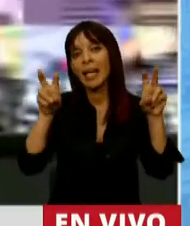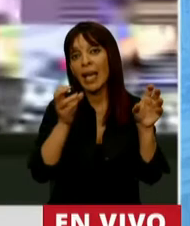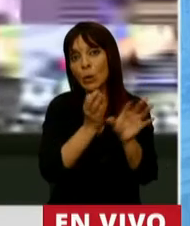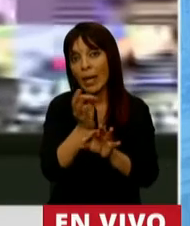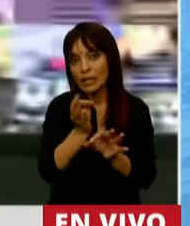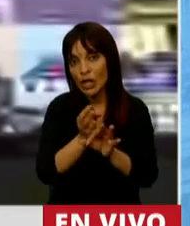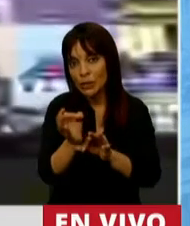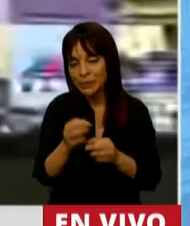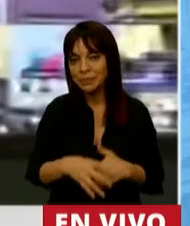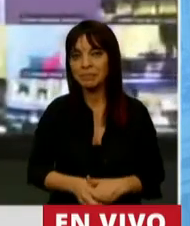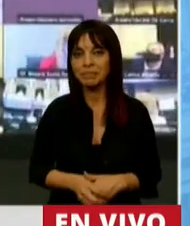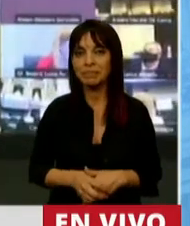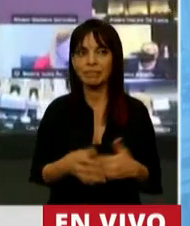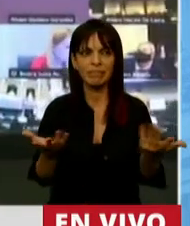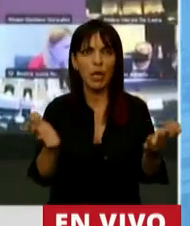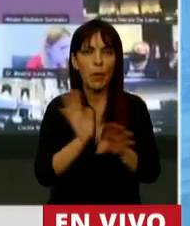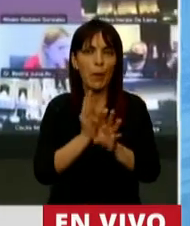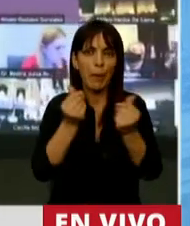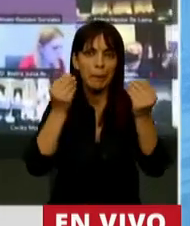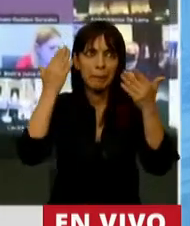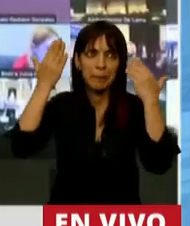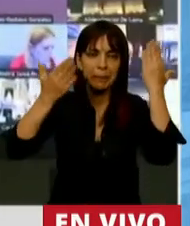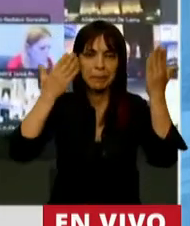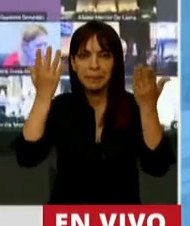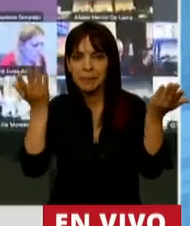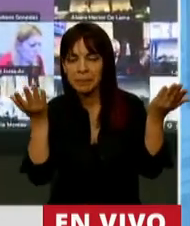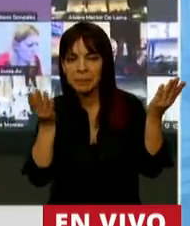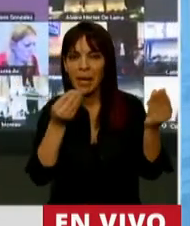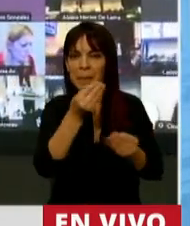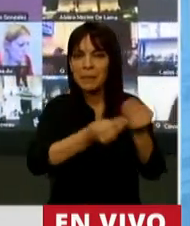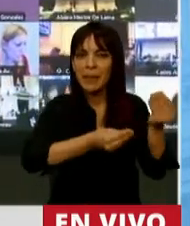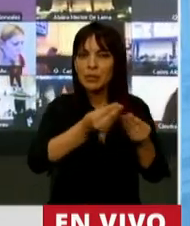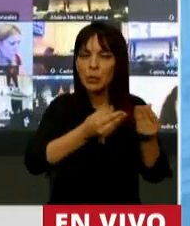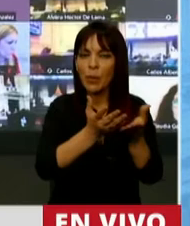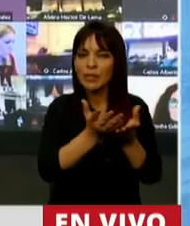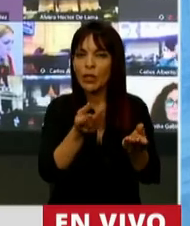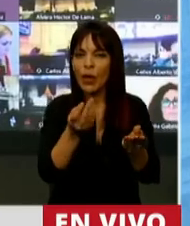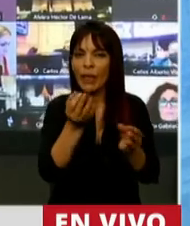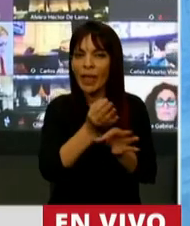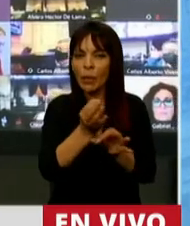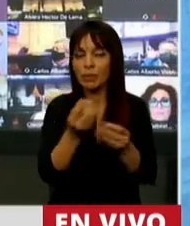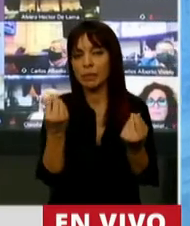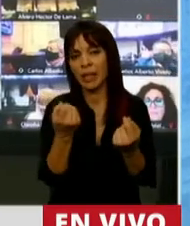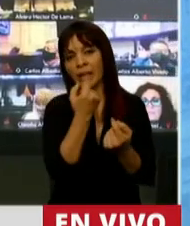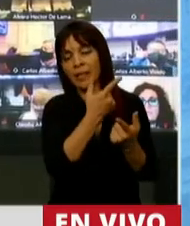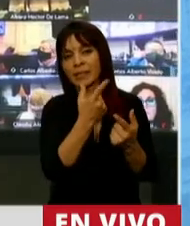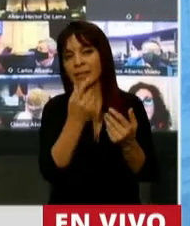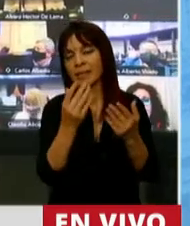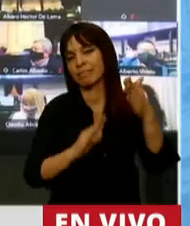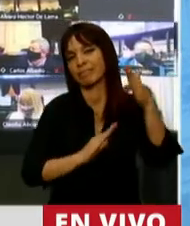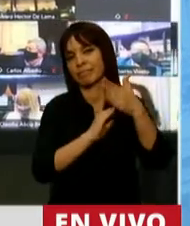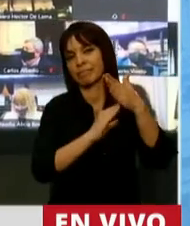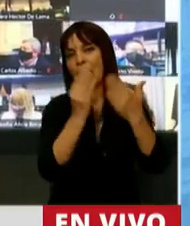es hablar en abstracto, discutir el presupuesto de educación, cuando los superpoderos le permiten al jefe de gabinete